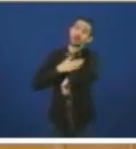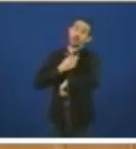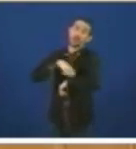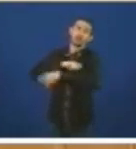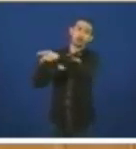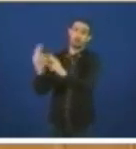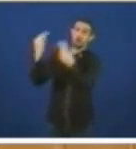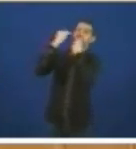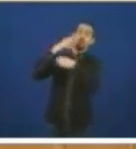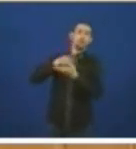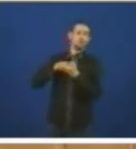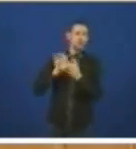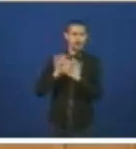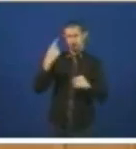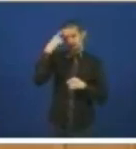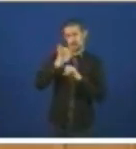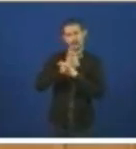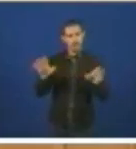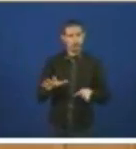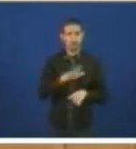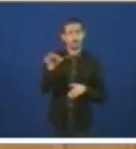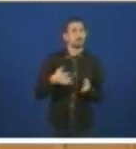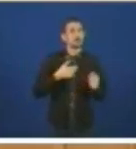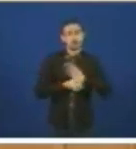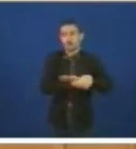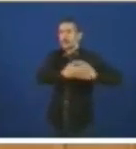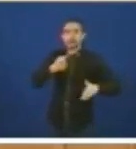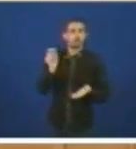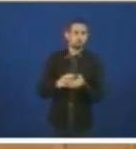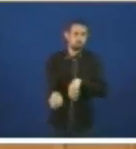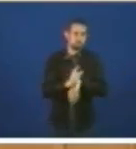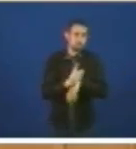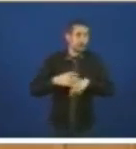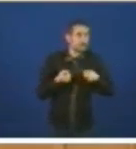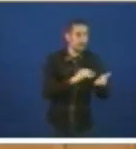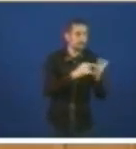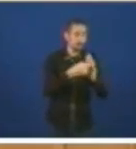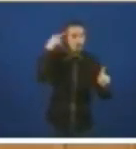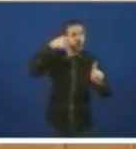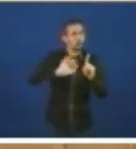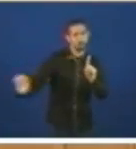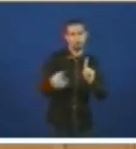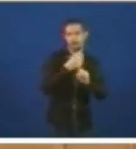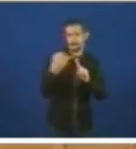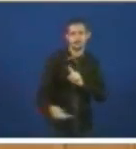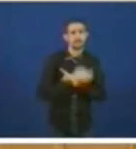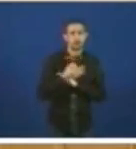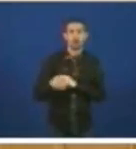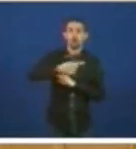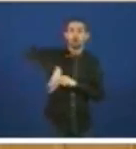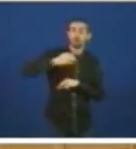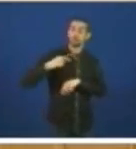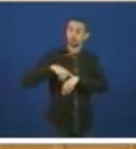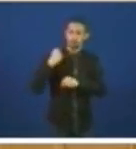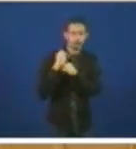leiridade e queremos rapidez e non vamos escatimar esforzos para conseguir ese objetivo mentras tanto vamos a seguir traballando